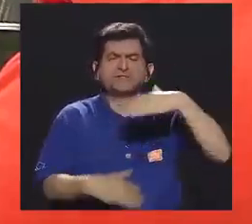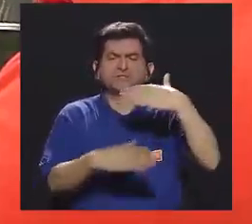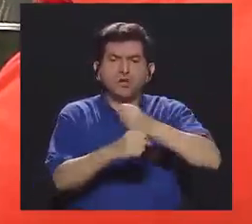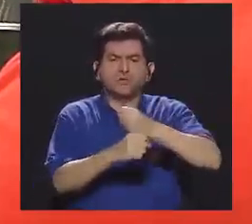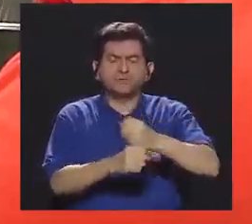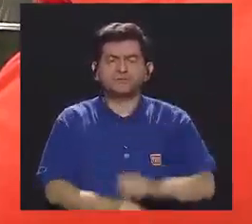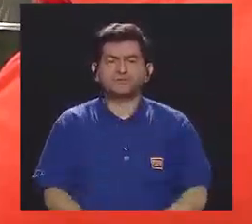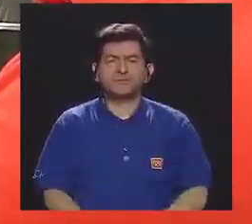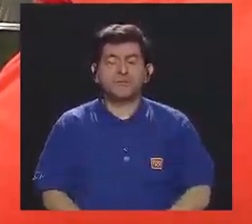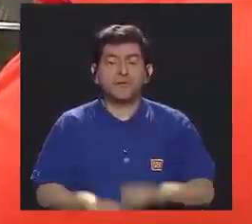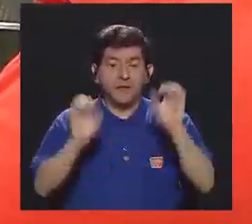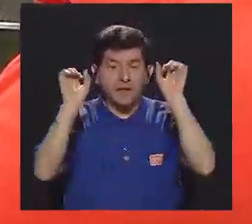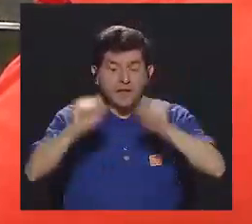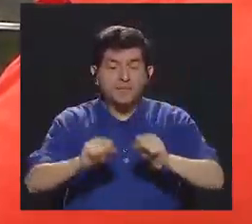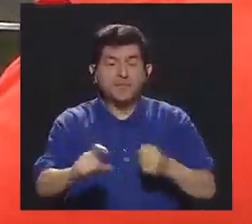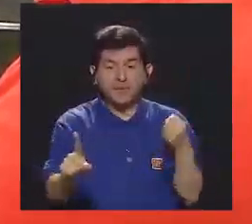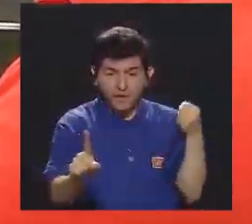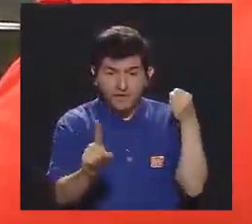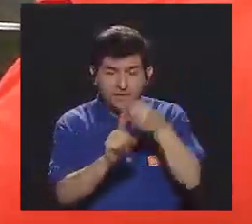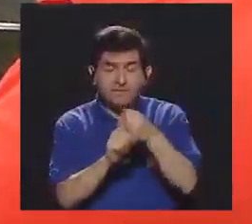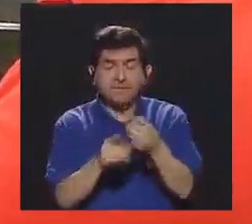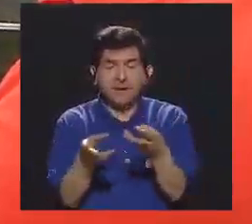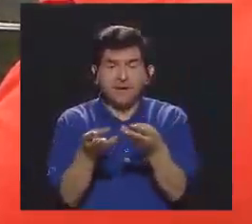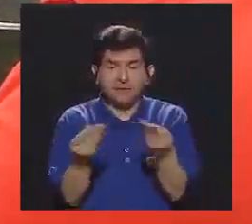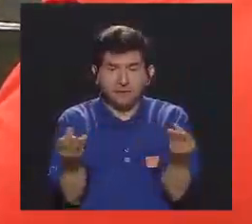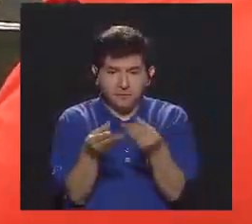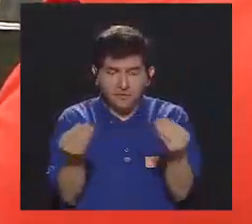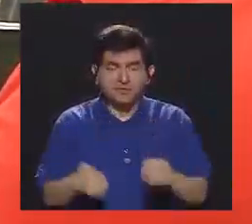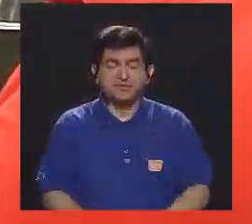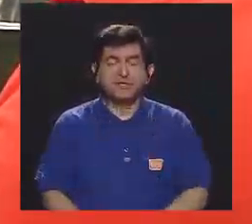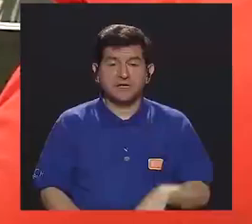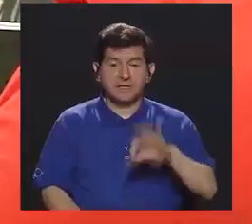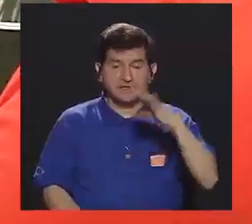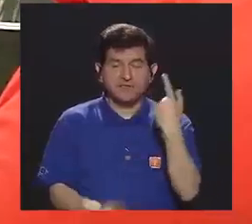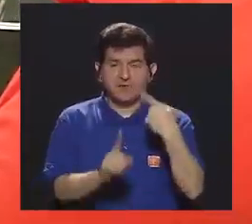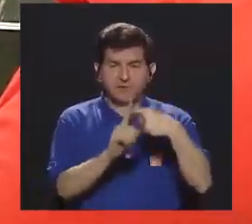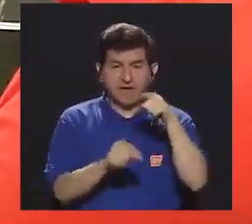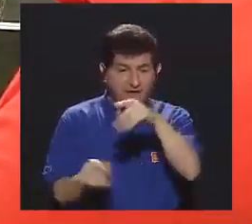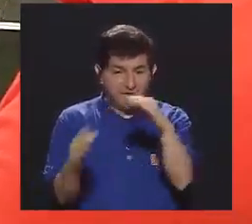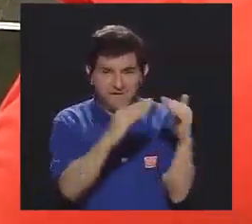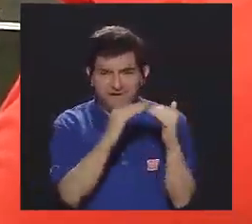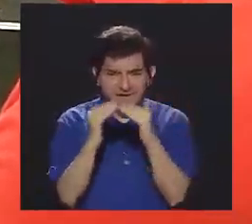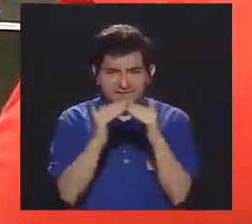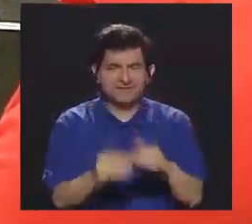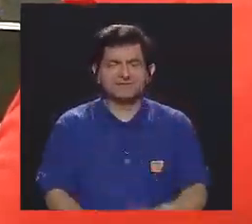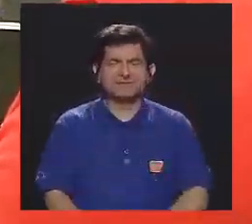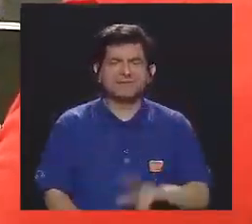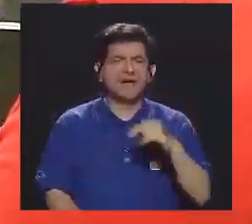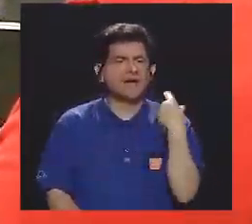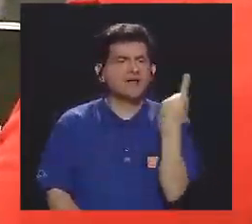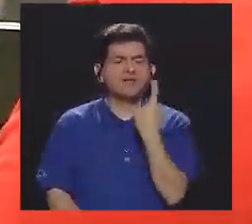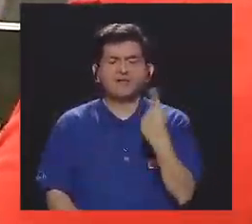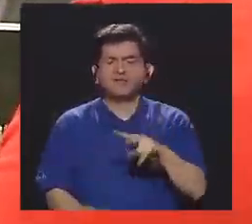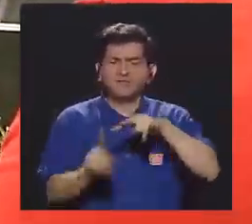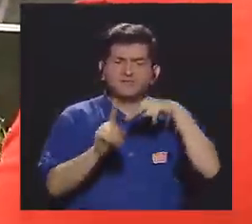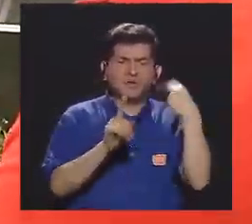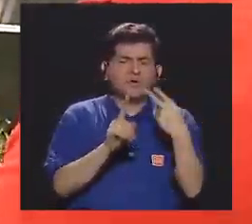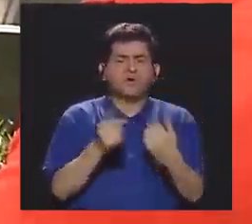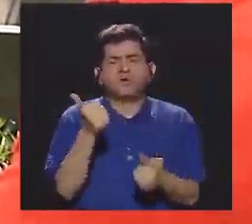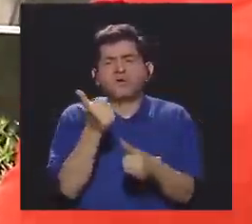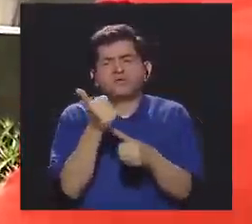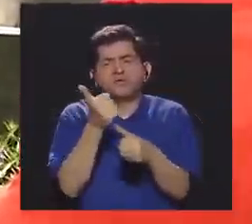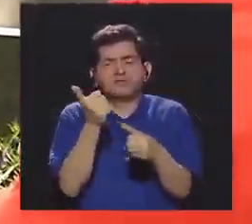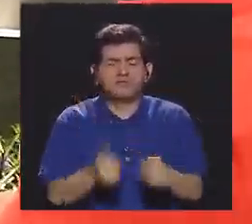que hemos podido hacer, ¿verdad? Y generar realmente un impacto positivo en la comunidad en la que se viene trabajando. No en meramente llegar desde una